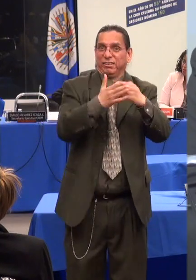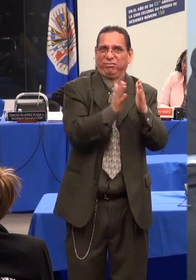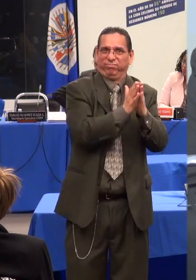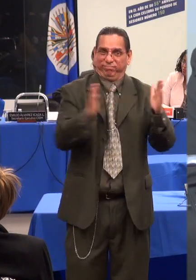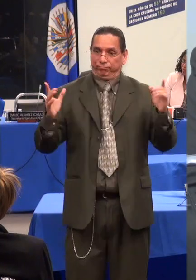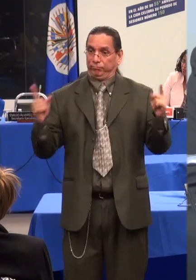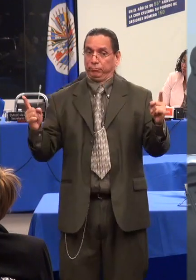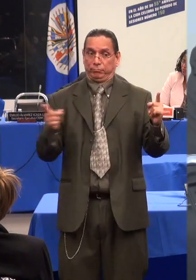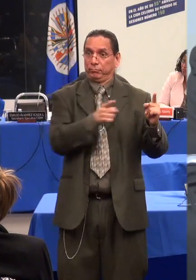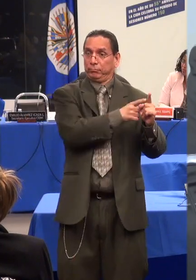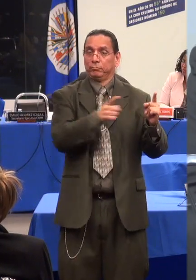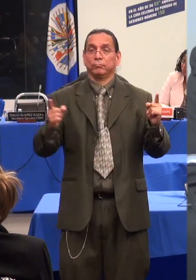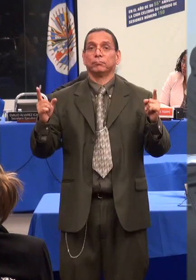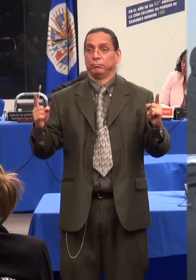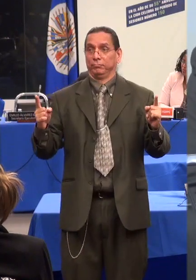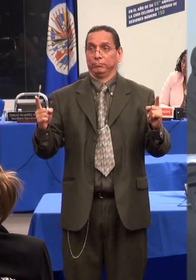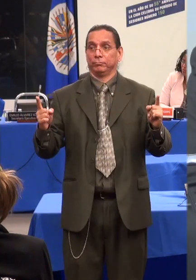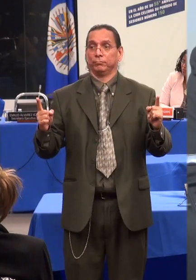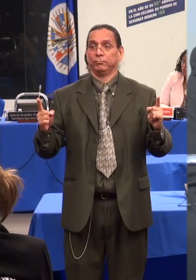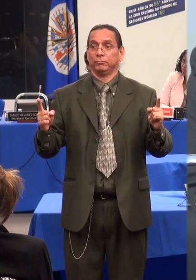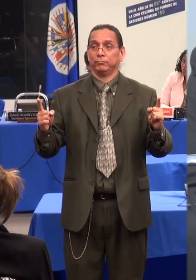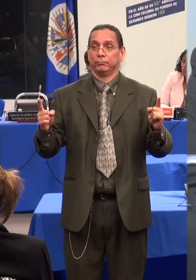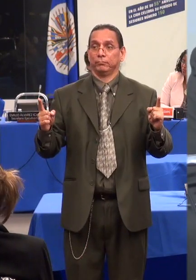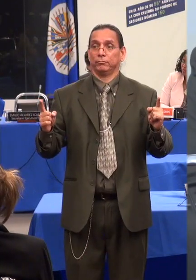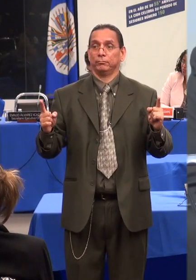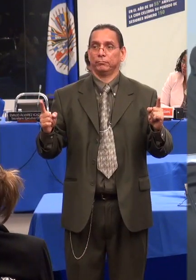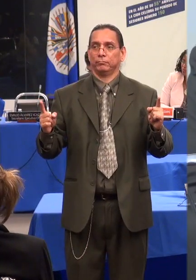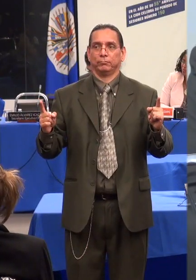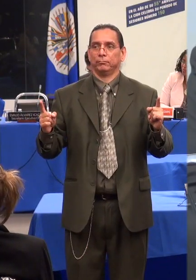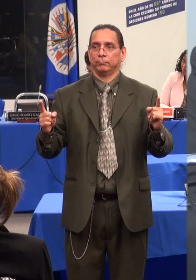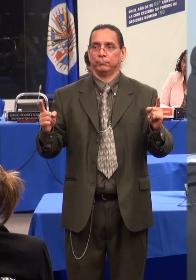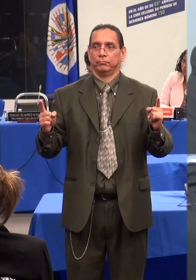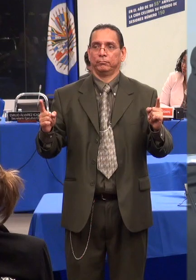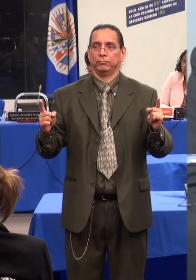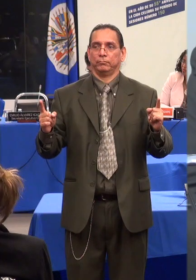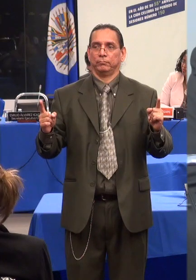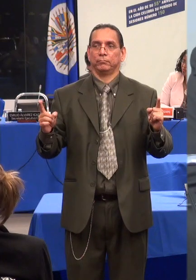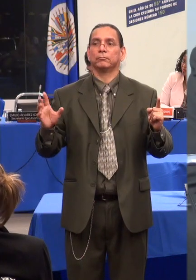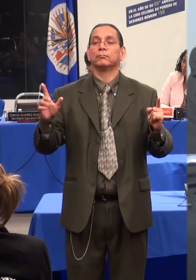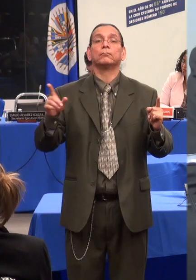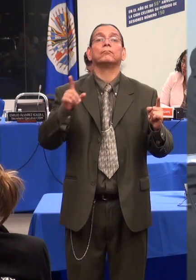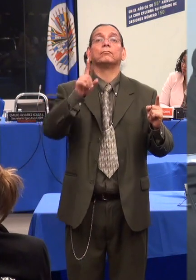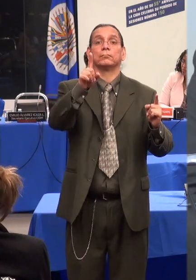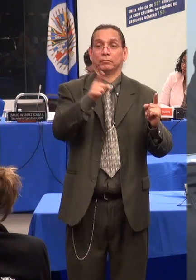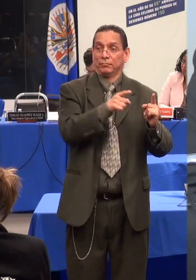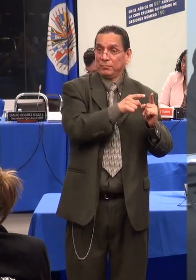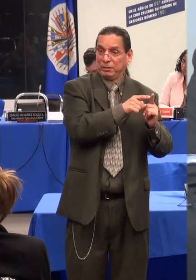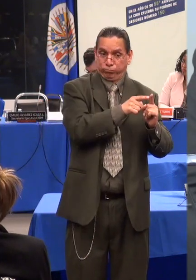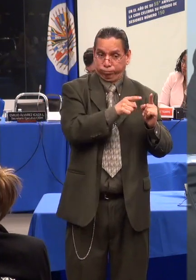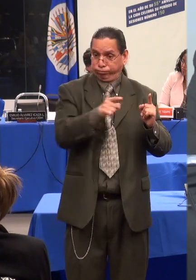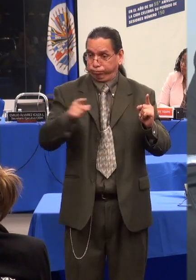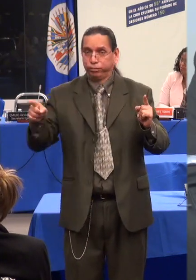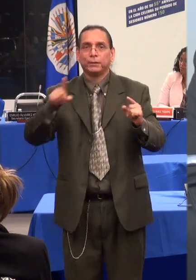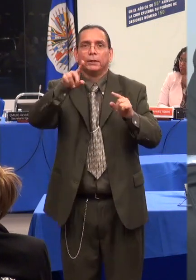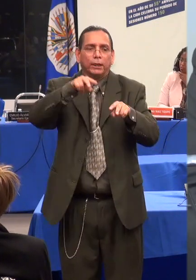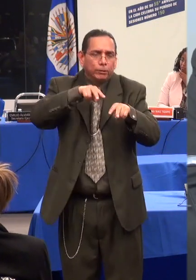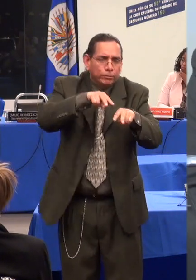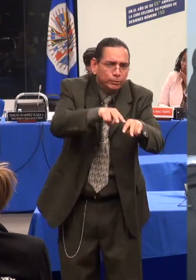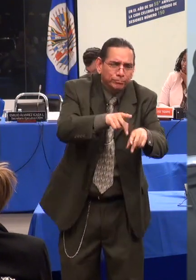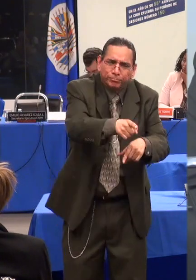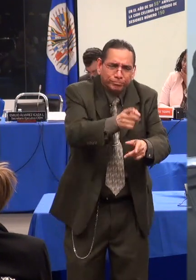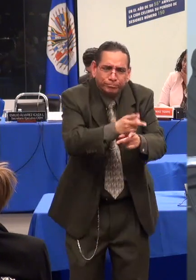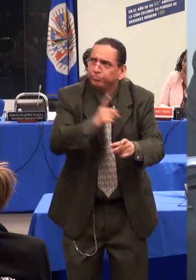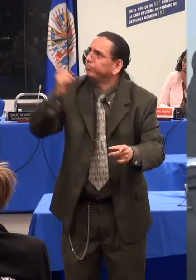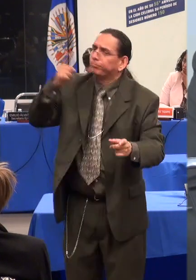implemente un plan de desinstitucionalización de las personas con discapacidad de forma tal que se materialice su inclusión plena en la sociedad